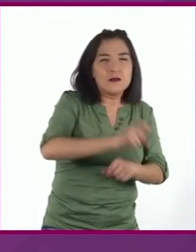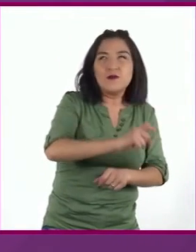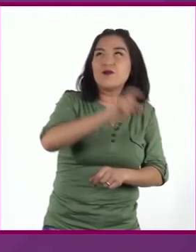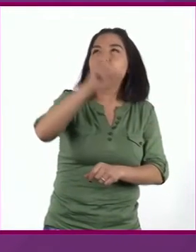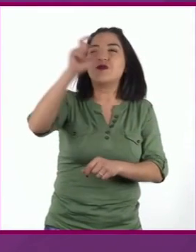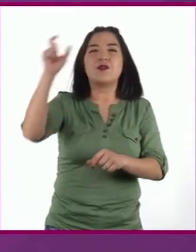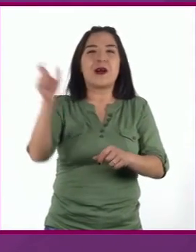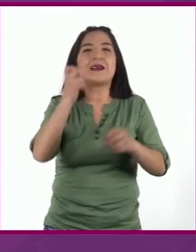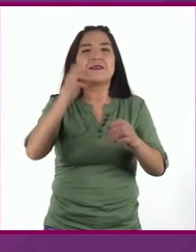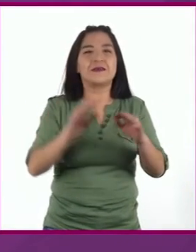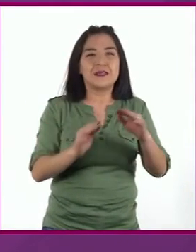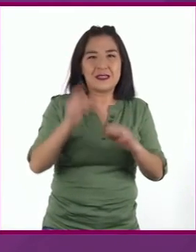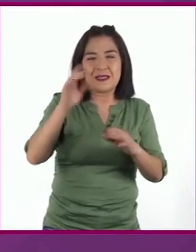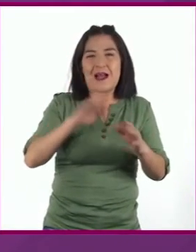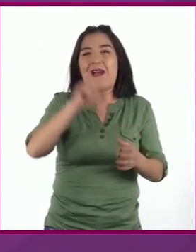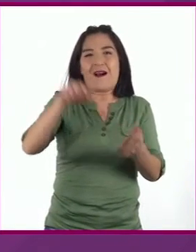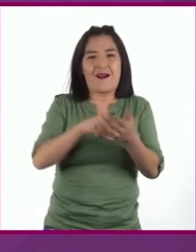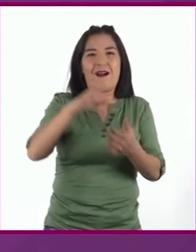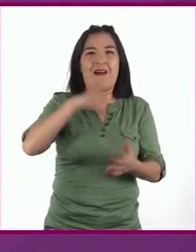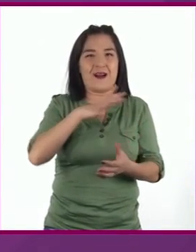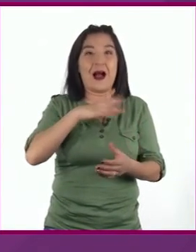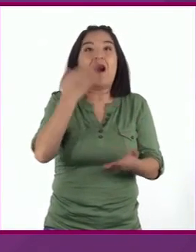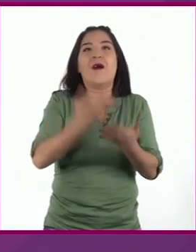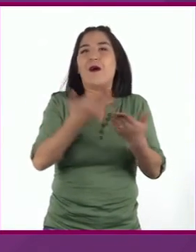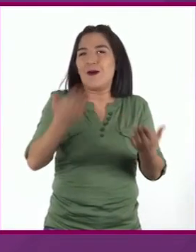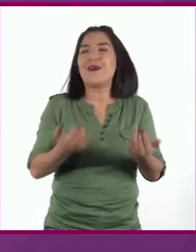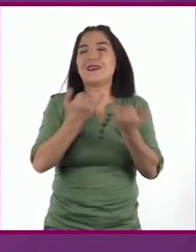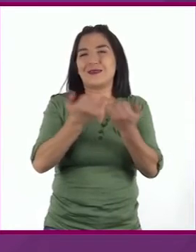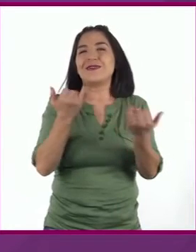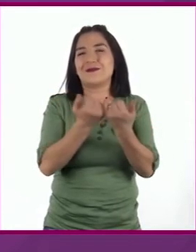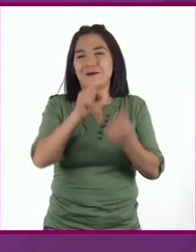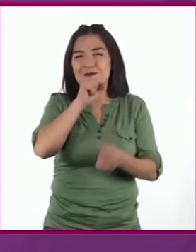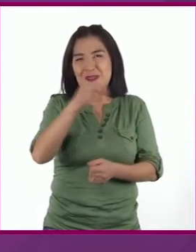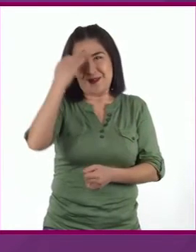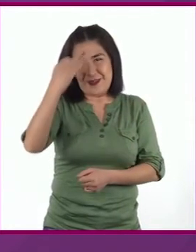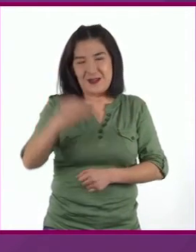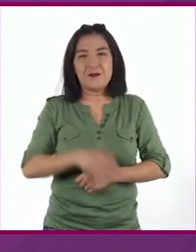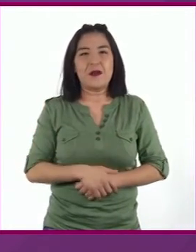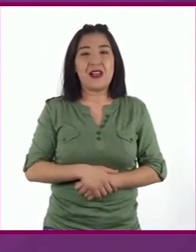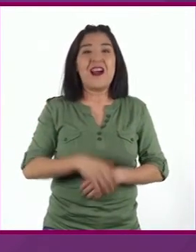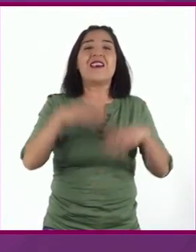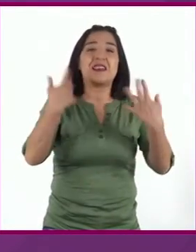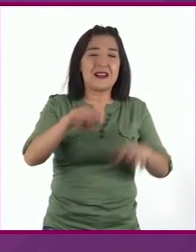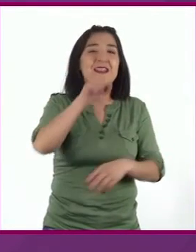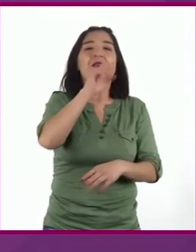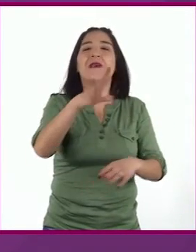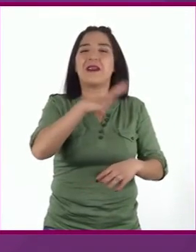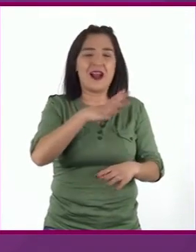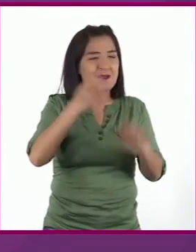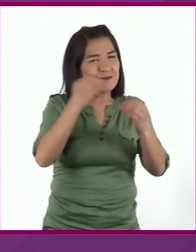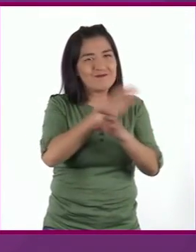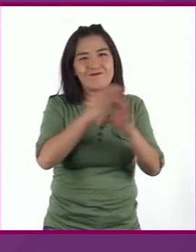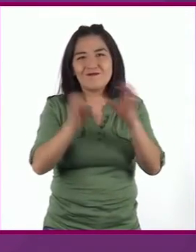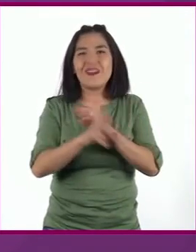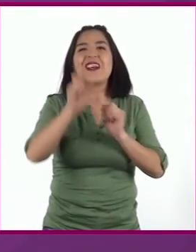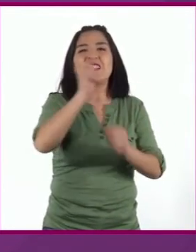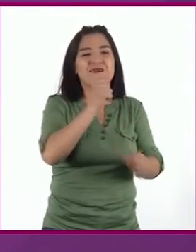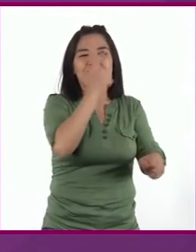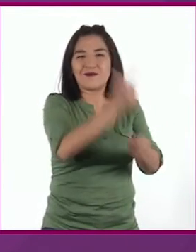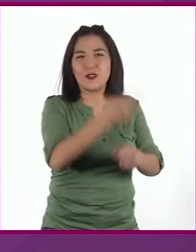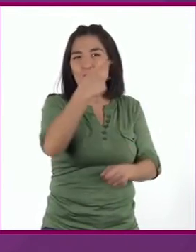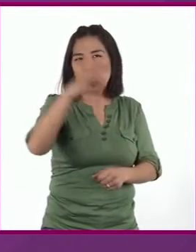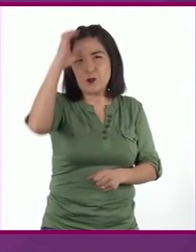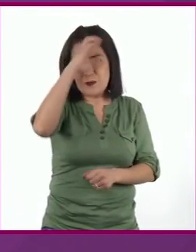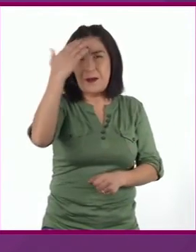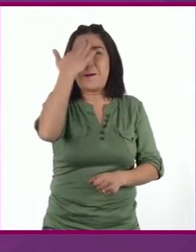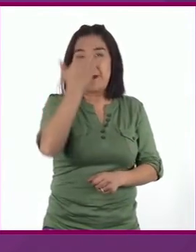planetas a la altura de las que la NASA hace ahora Hay muchas cosas más que descubrir sobre la cultura maya Sobre nuestras